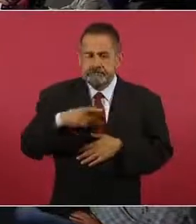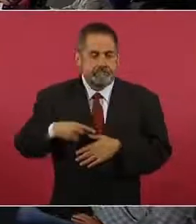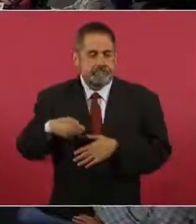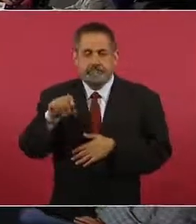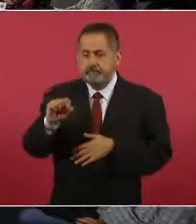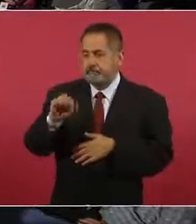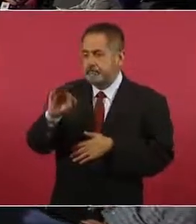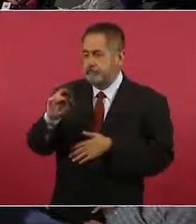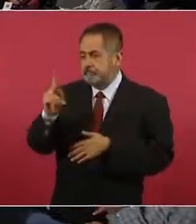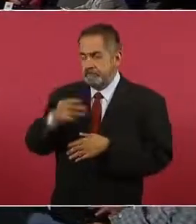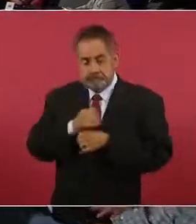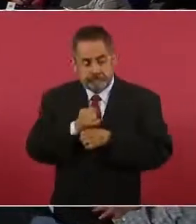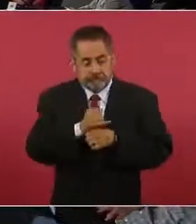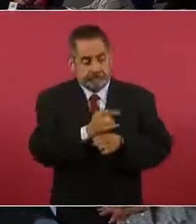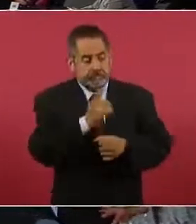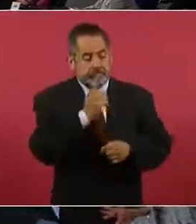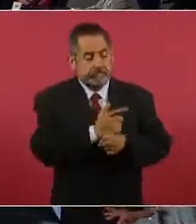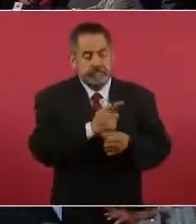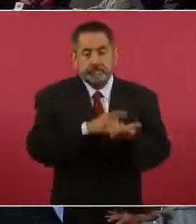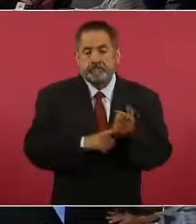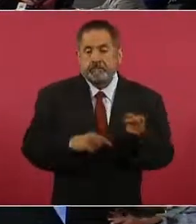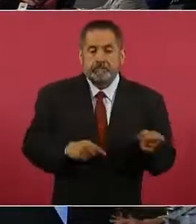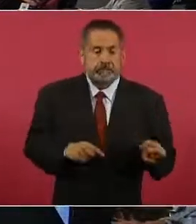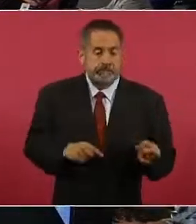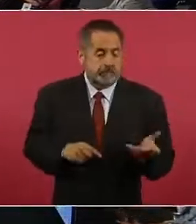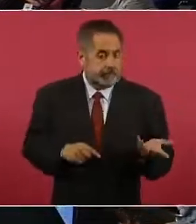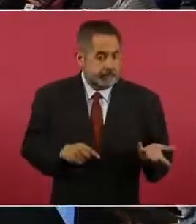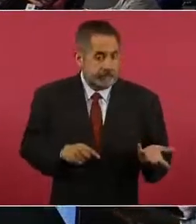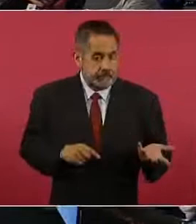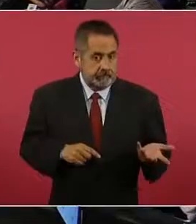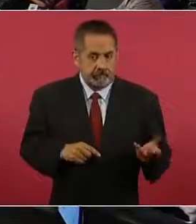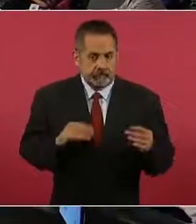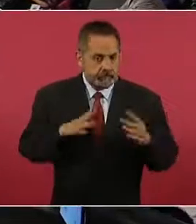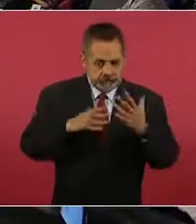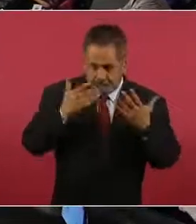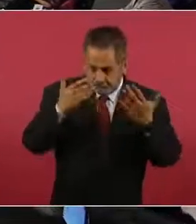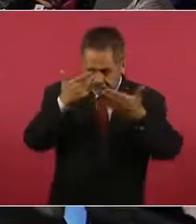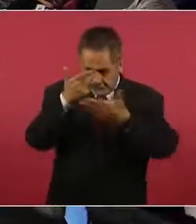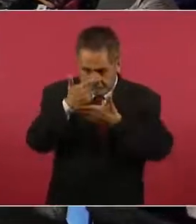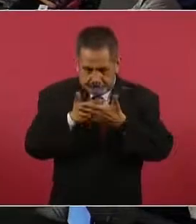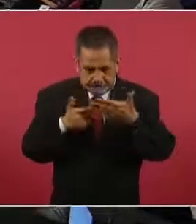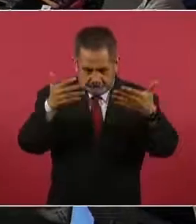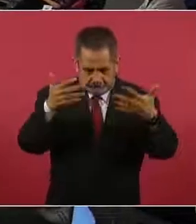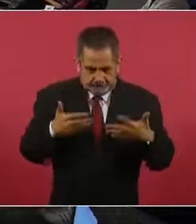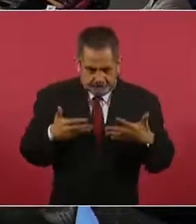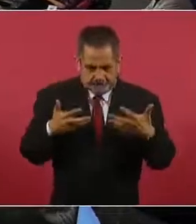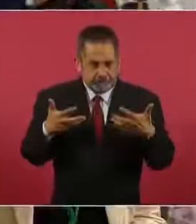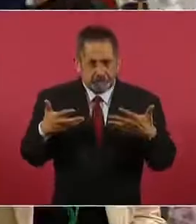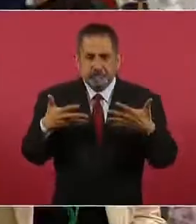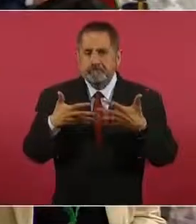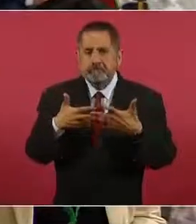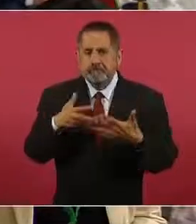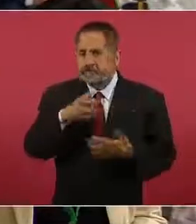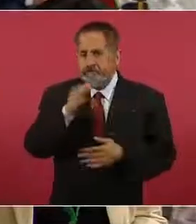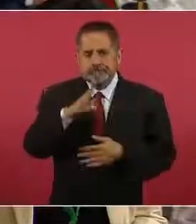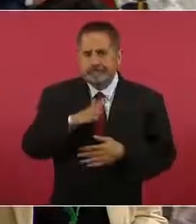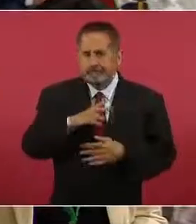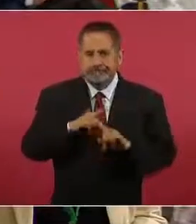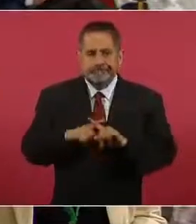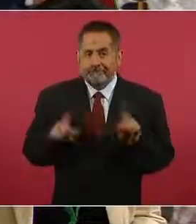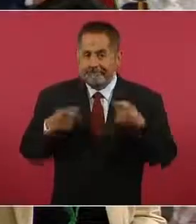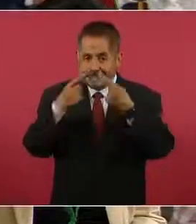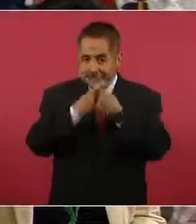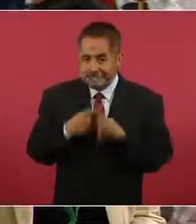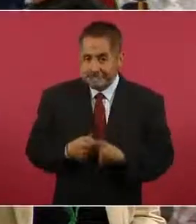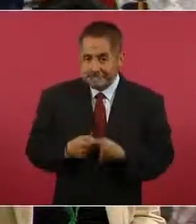Pública en este punto, porque realmente no coincidió. Ojalá si nos pudiera presentar a lo mejor la directora de Capufe el